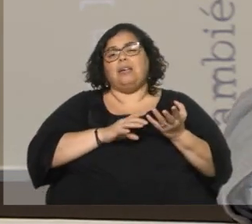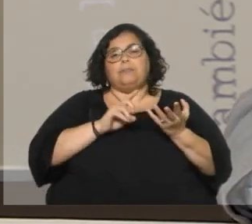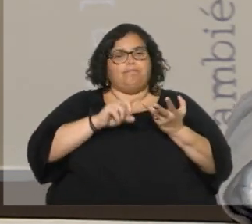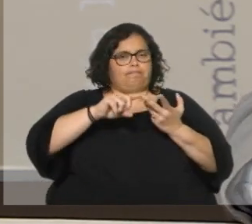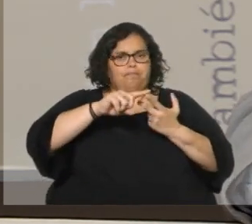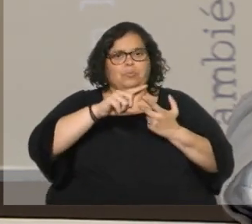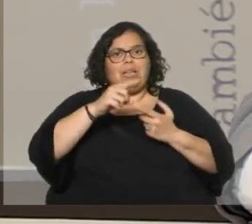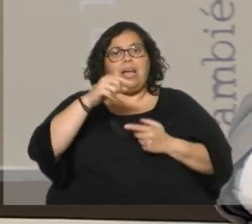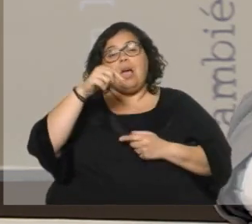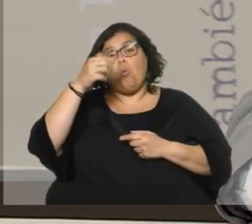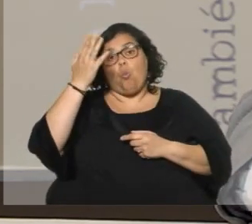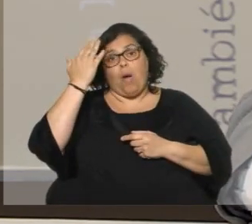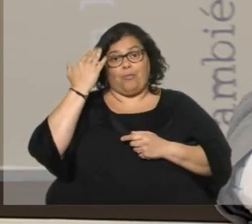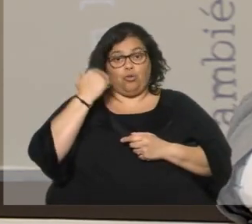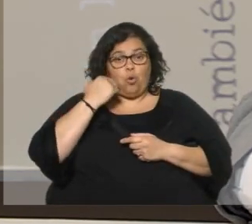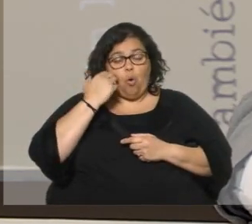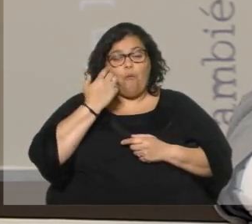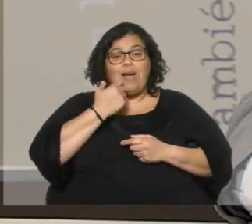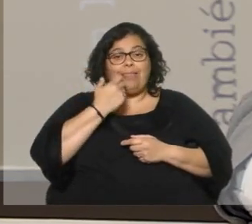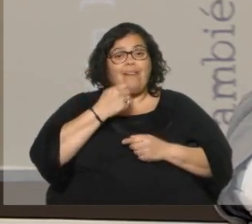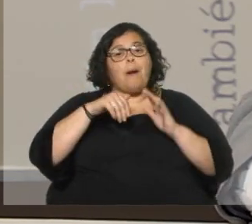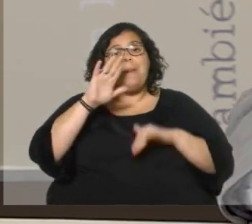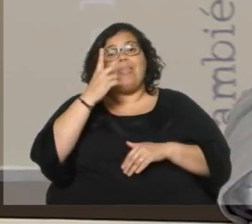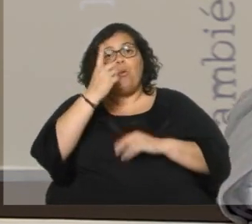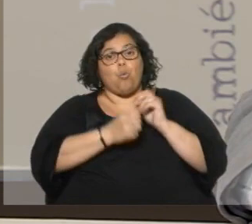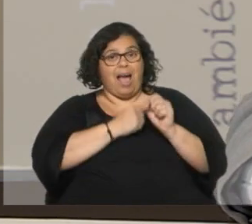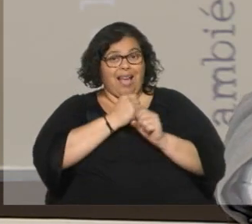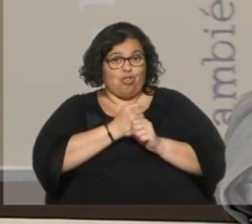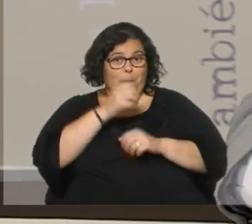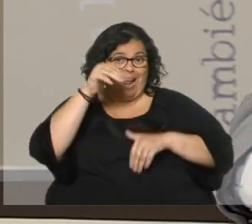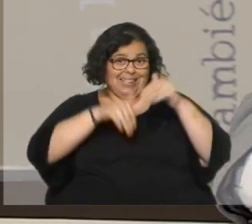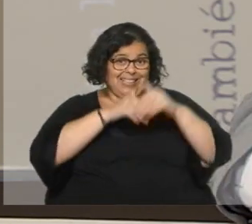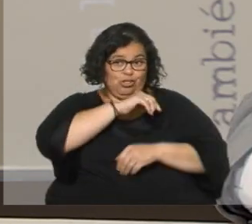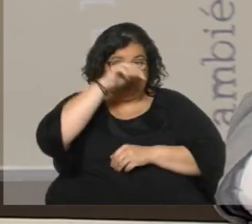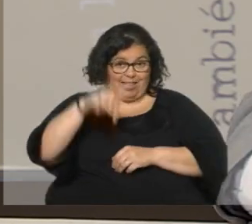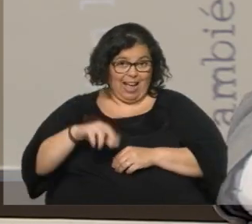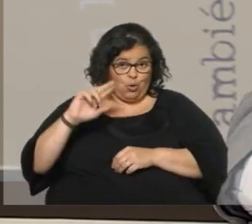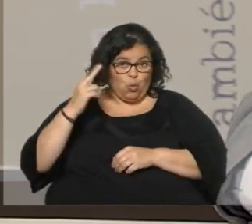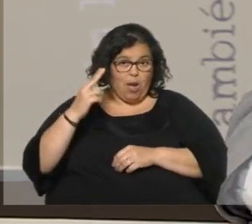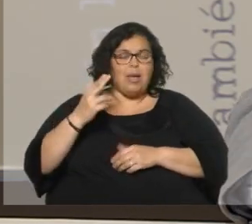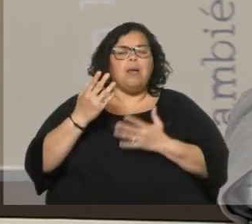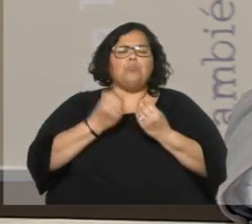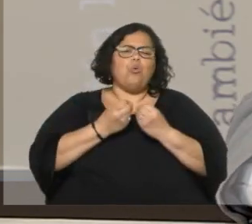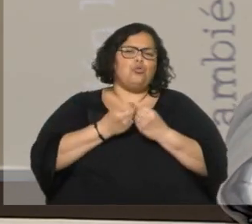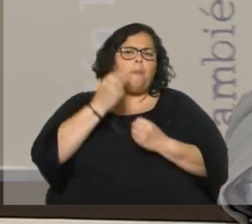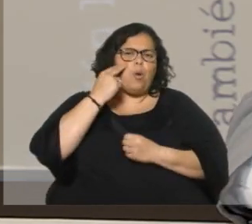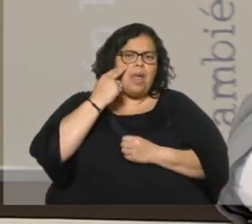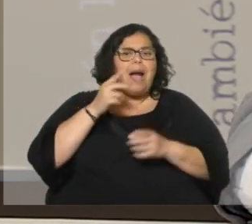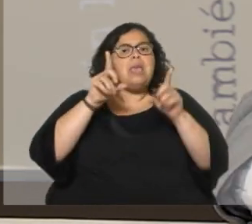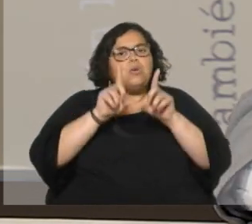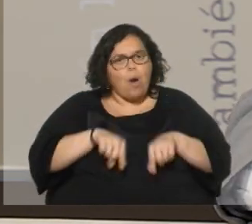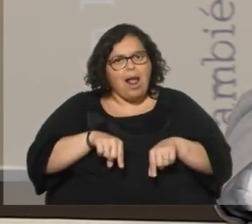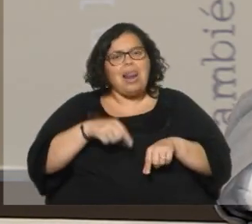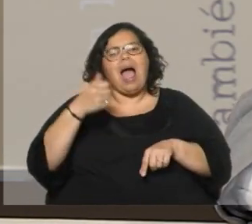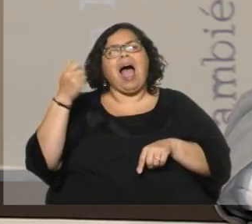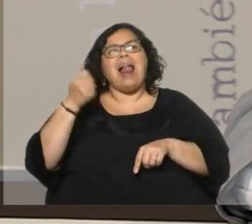Cuando ganó todavía, como decías vos, faltaba más de un año para las elecciones en el Uruguay. Y con todos aquellos problemas, Alfonsín se dio tiempo para